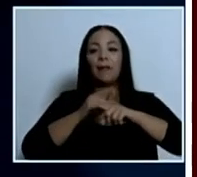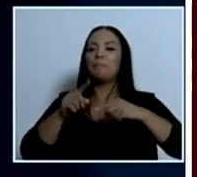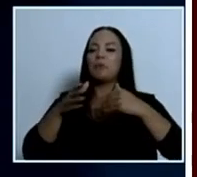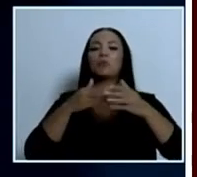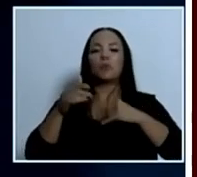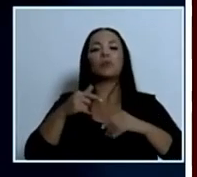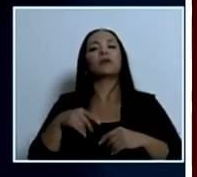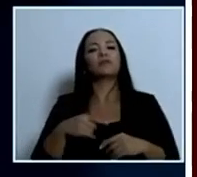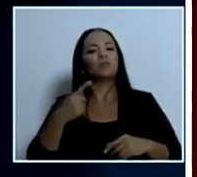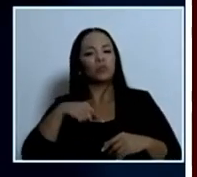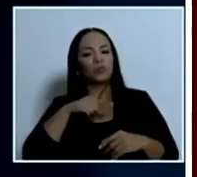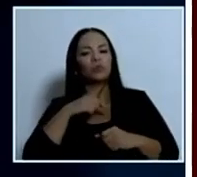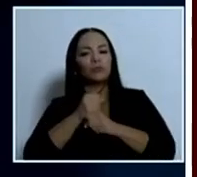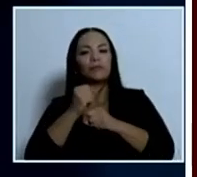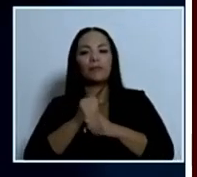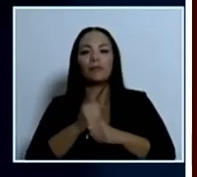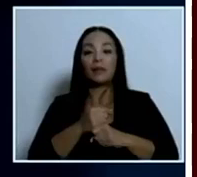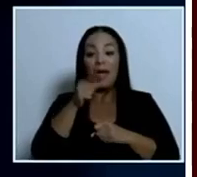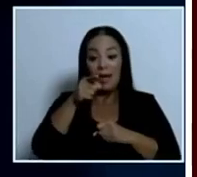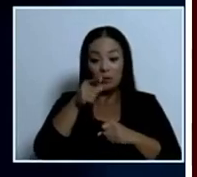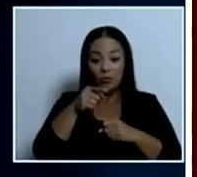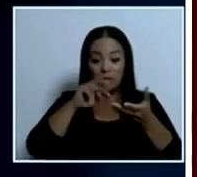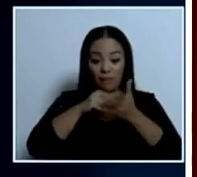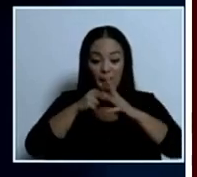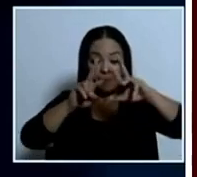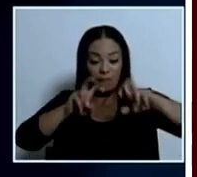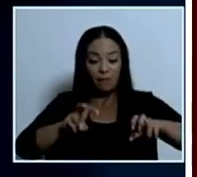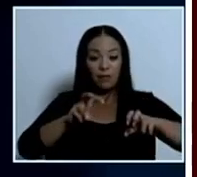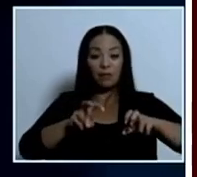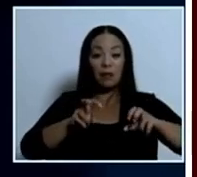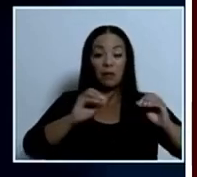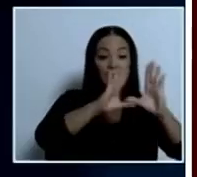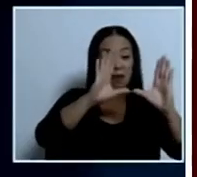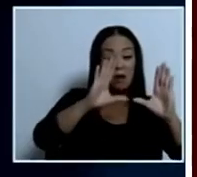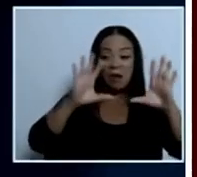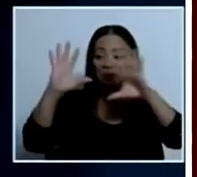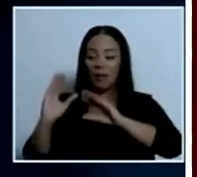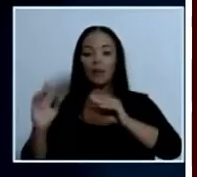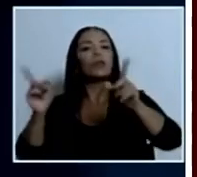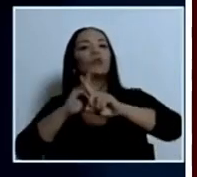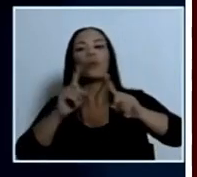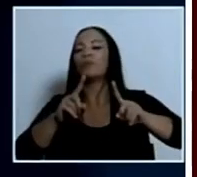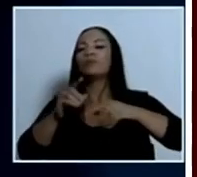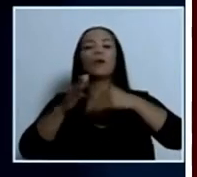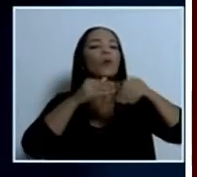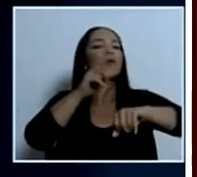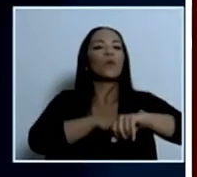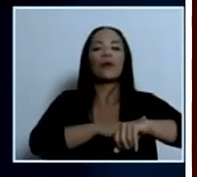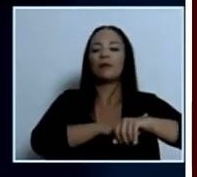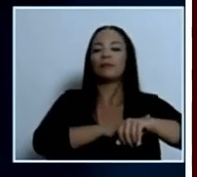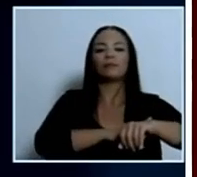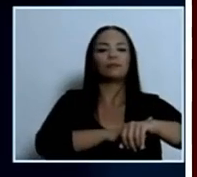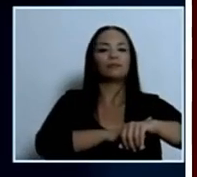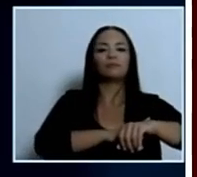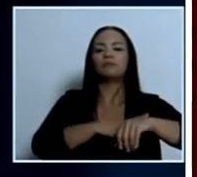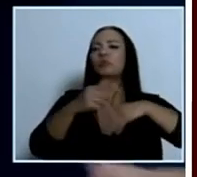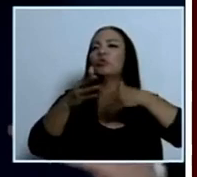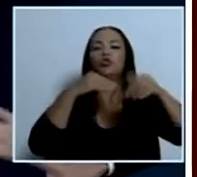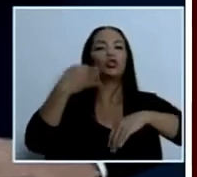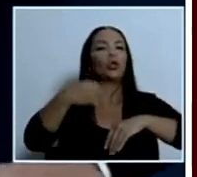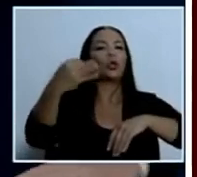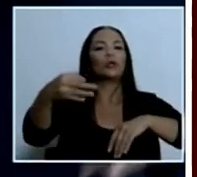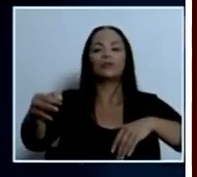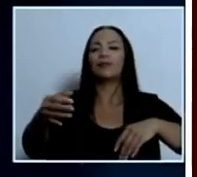operativos no es que es en la mañana o en la tarde no es en cualquier hora del día y en la madrugada jueves viernes santo sábado santo